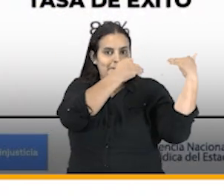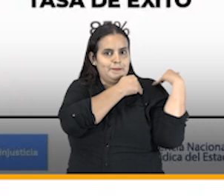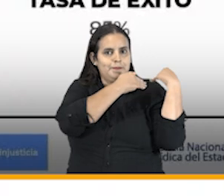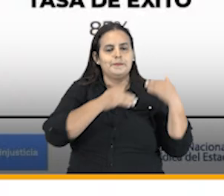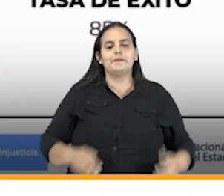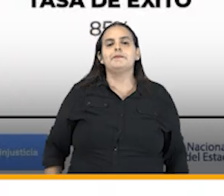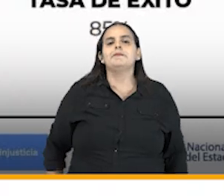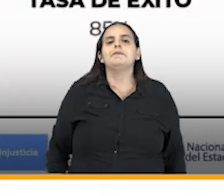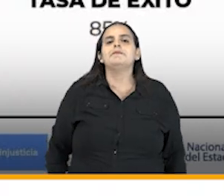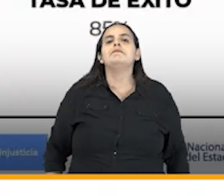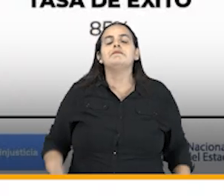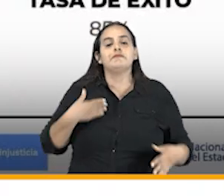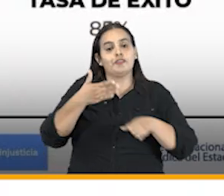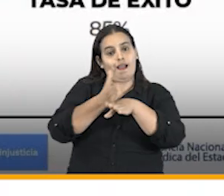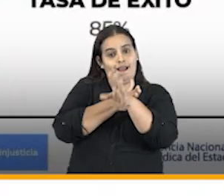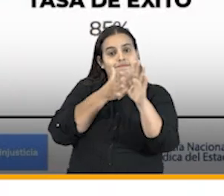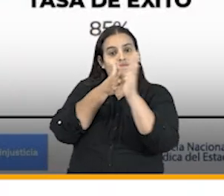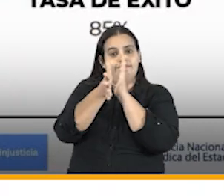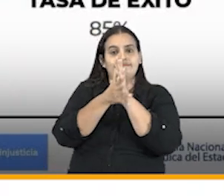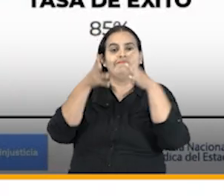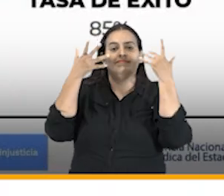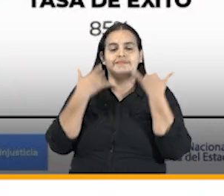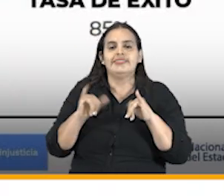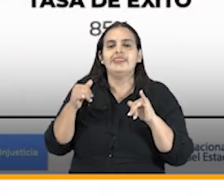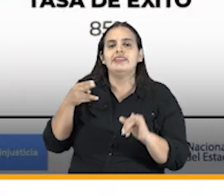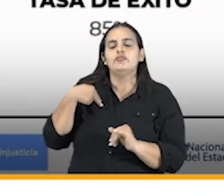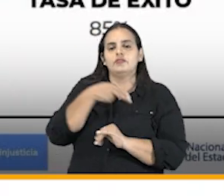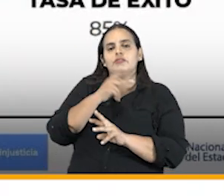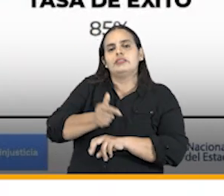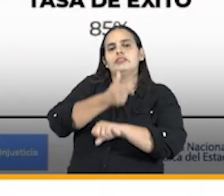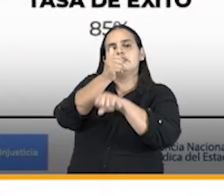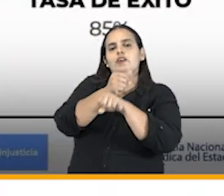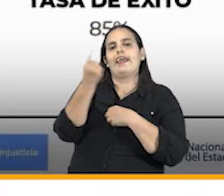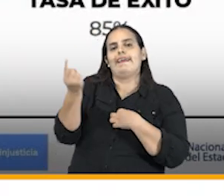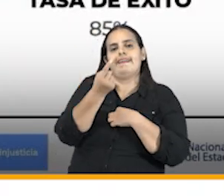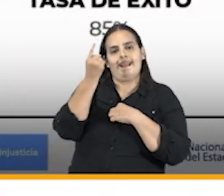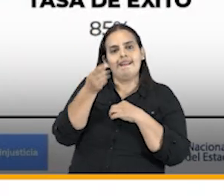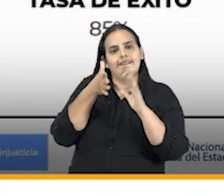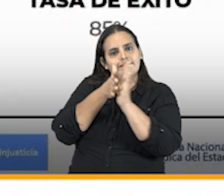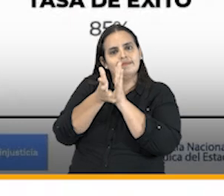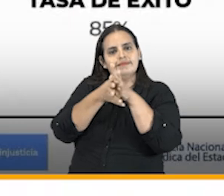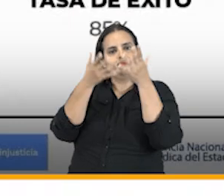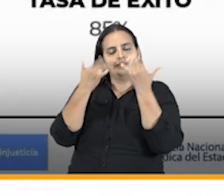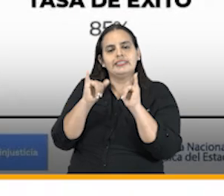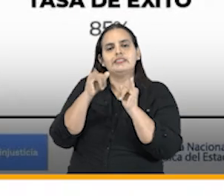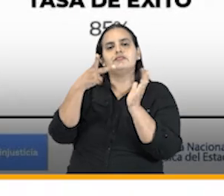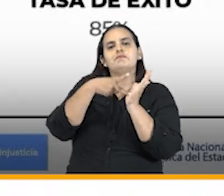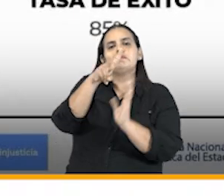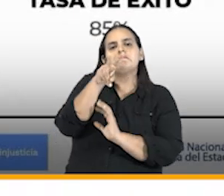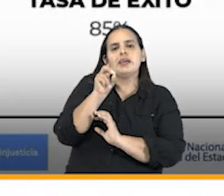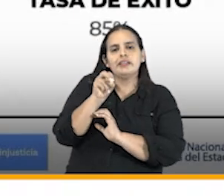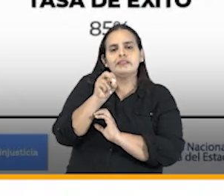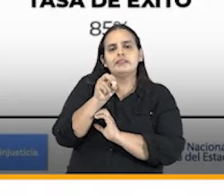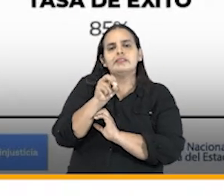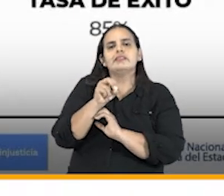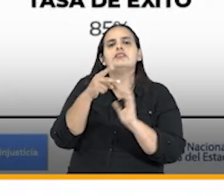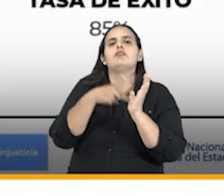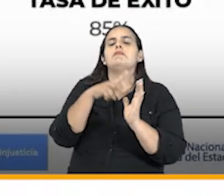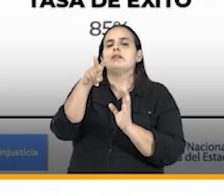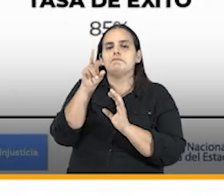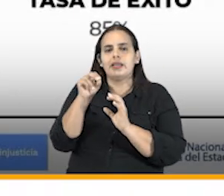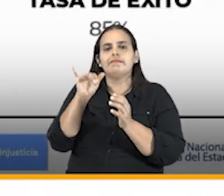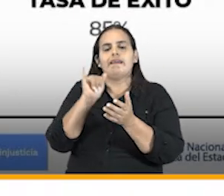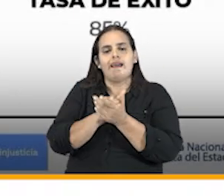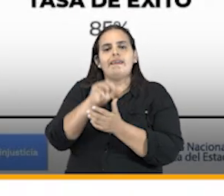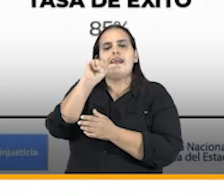como ya como había mencionado nuestro director general el 2020 en el 2020 la